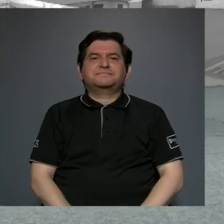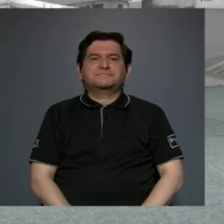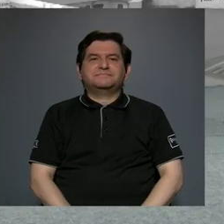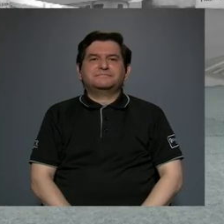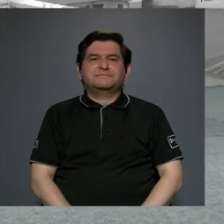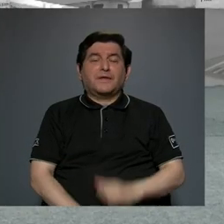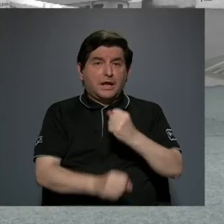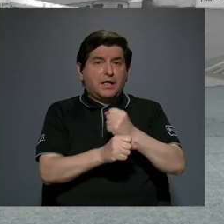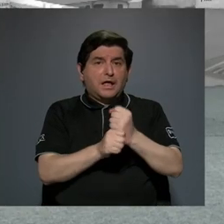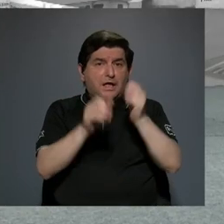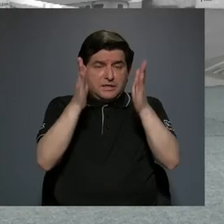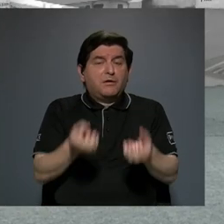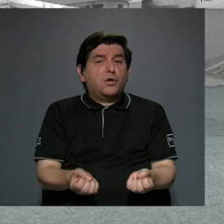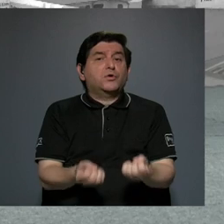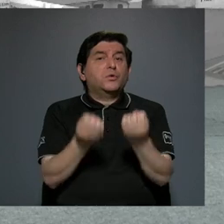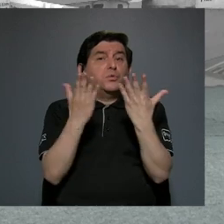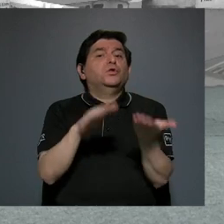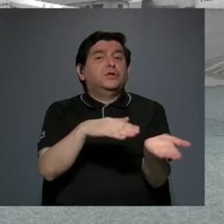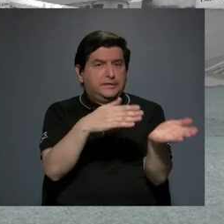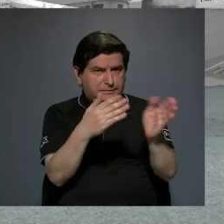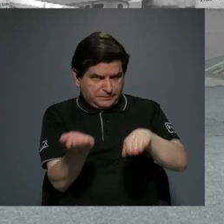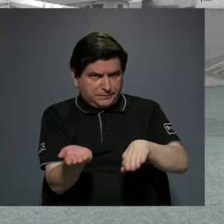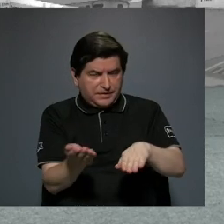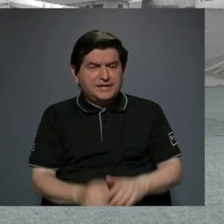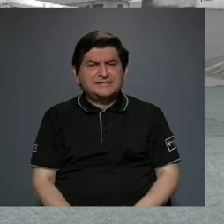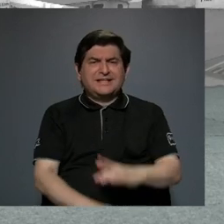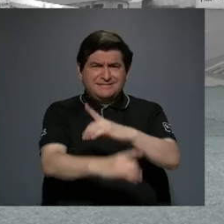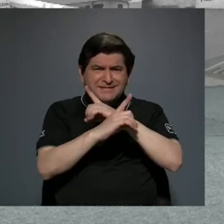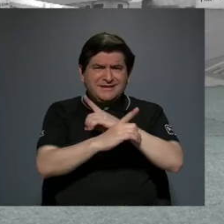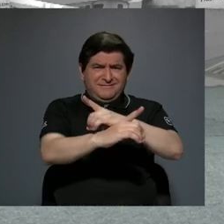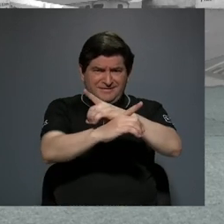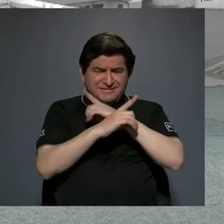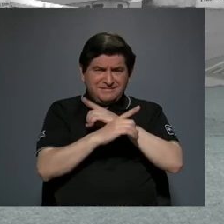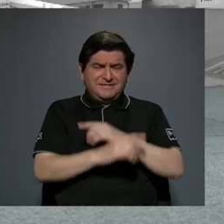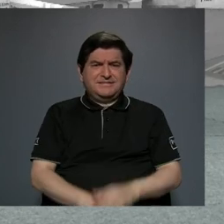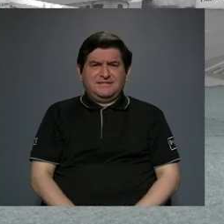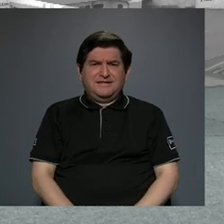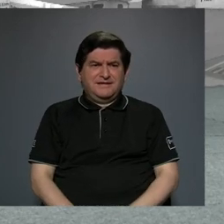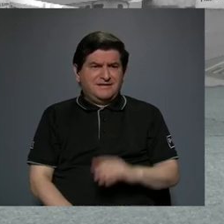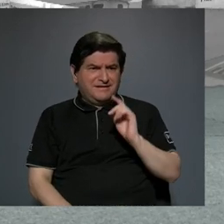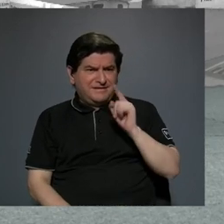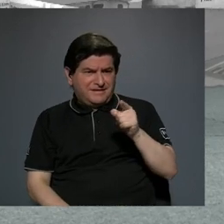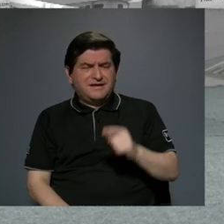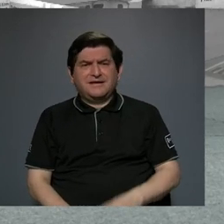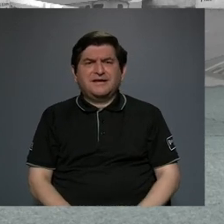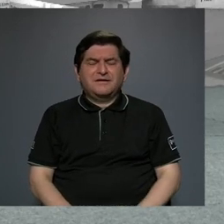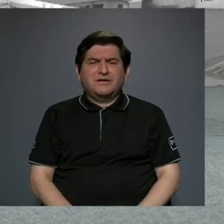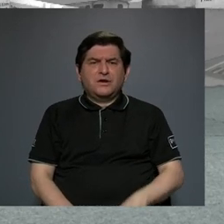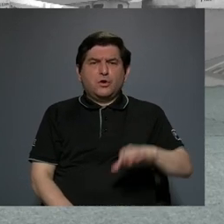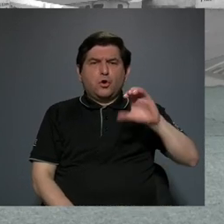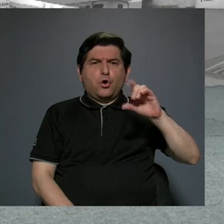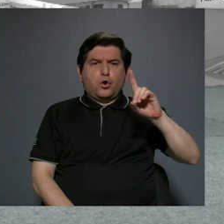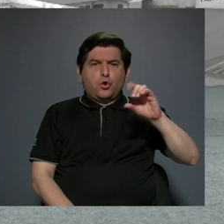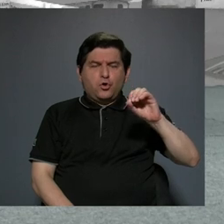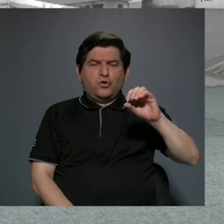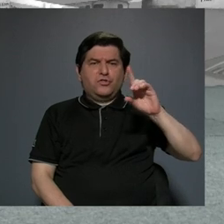Muchos trabajadores murieron cabalmente en defensa de esos, los del codo del diablo,